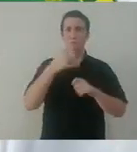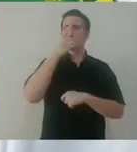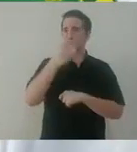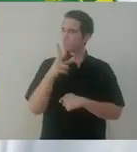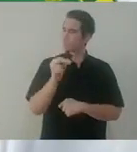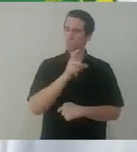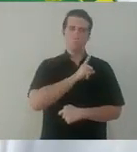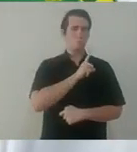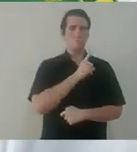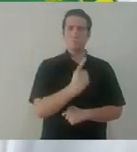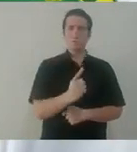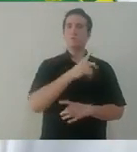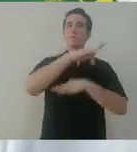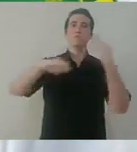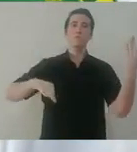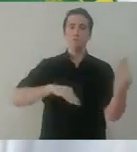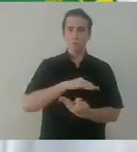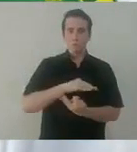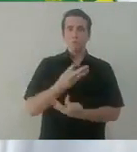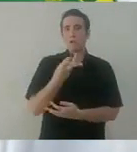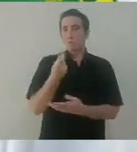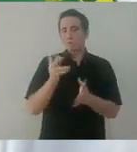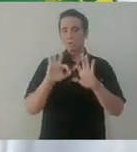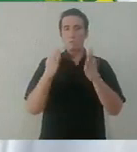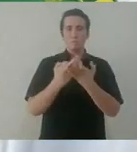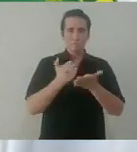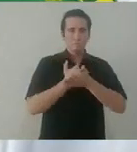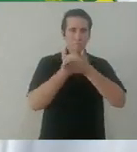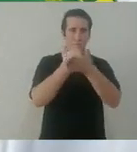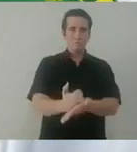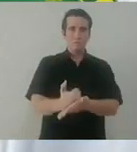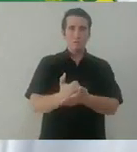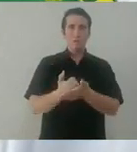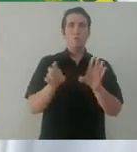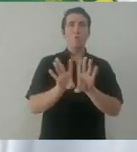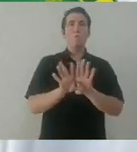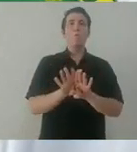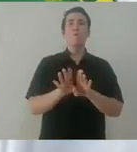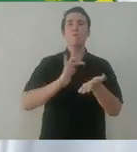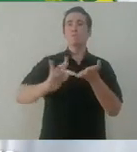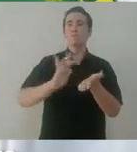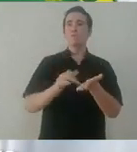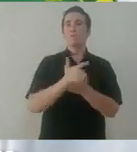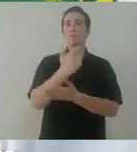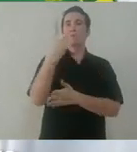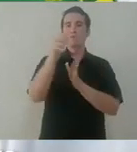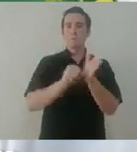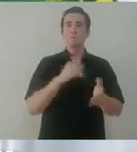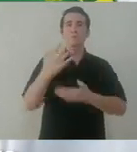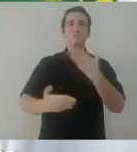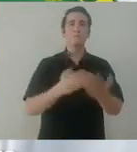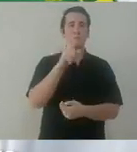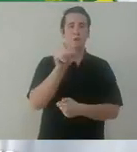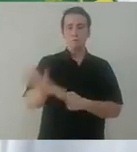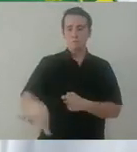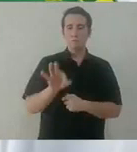les decimos que no están solos y que a todos de una u otra manera les vamos a ayudar. Así como ya lo estamos apoyando con el pago de dos meses